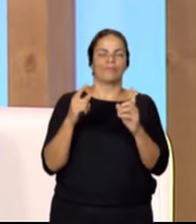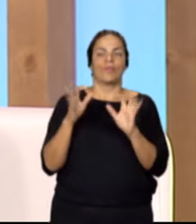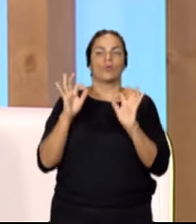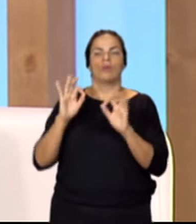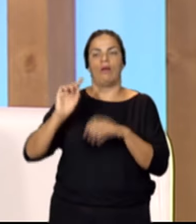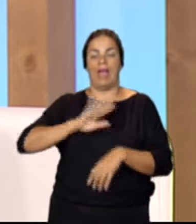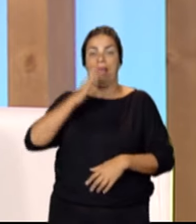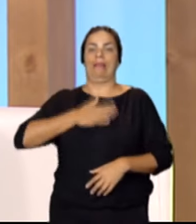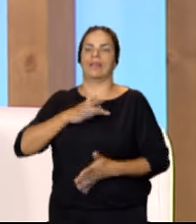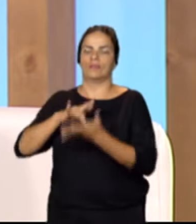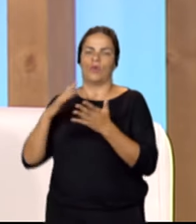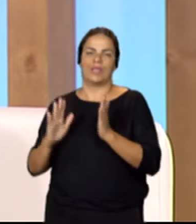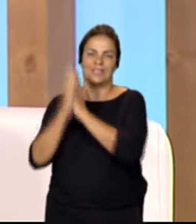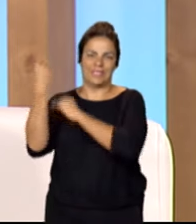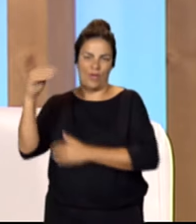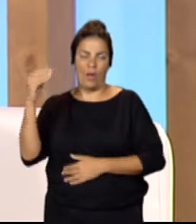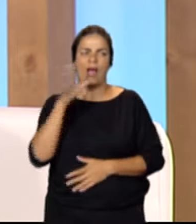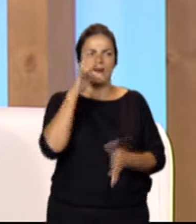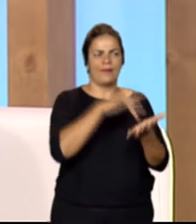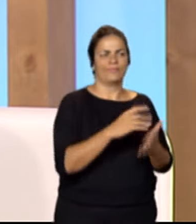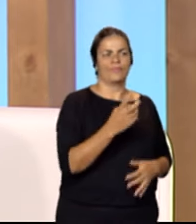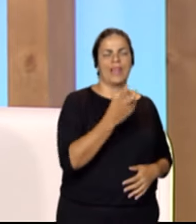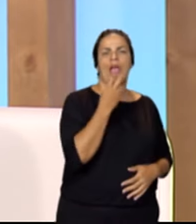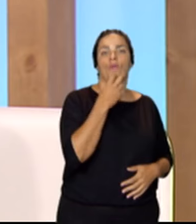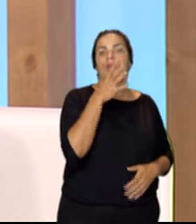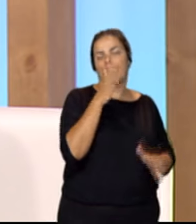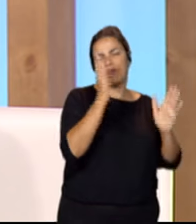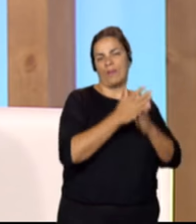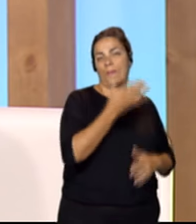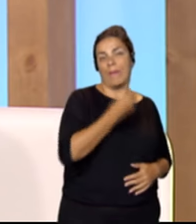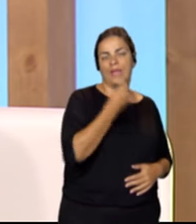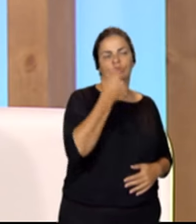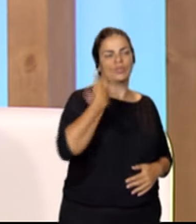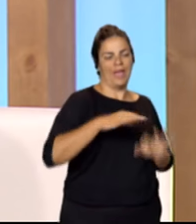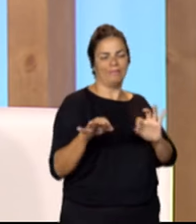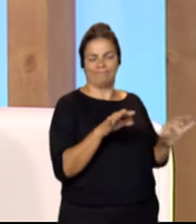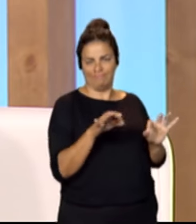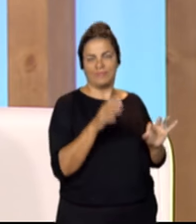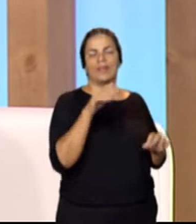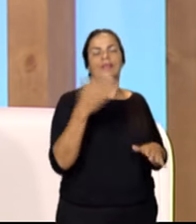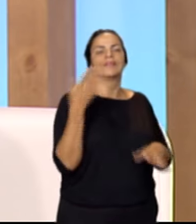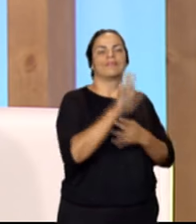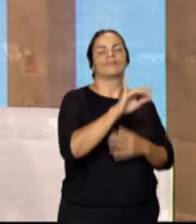Juan, nos vamos hasta la Gomera porque en Vallehermoso ya han empezado esos preparativos que nos va a mostrar Jacobo González.